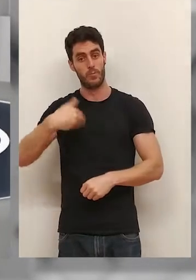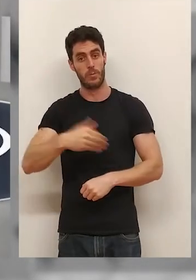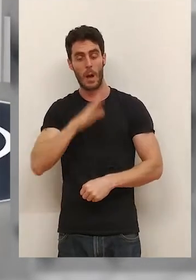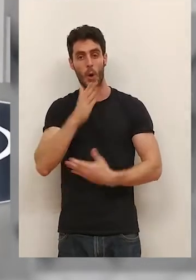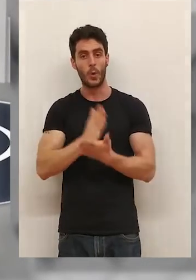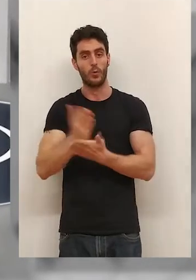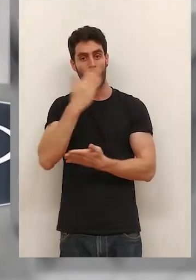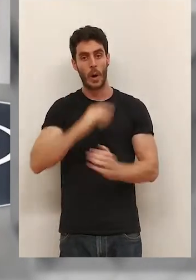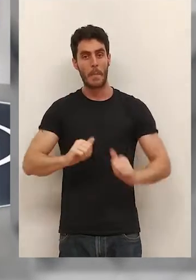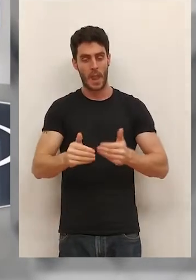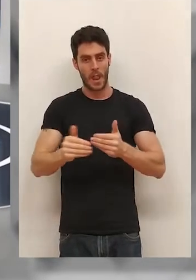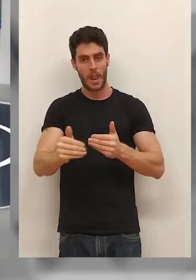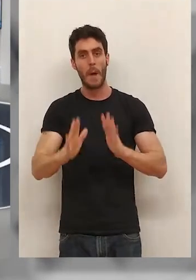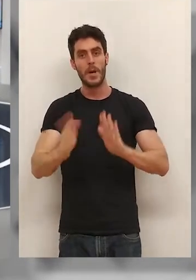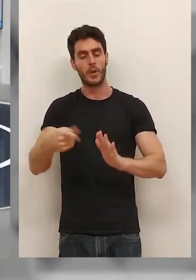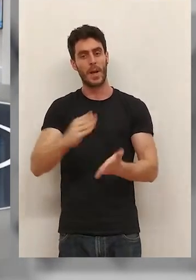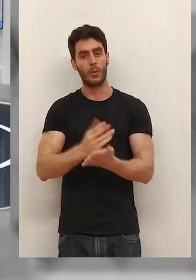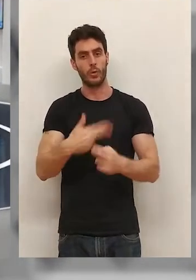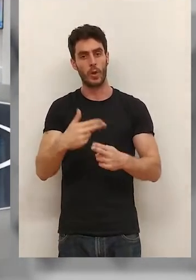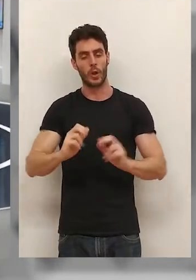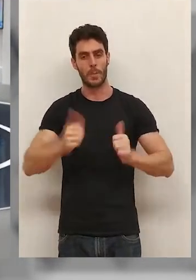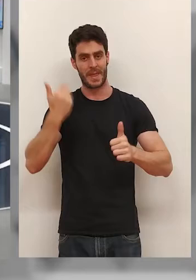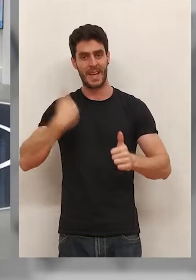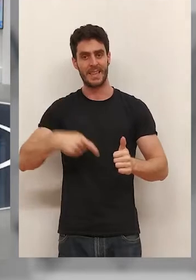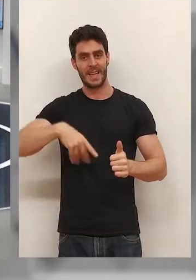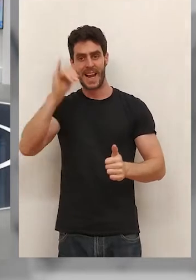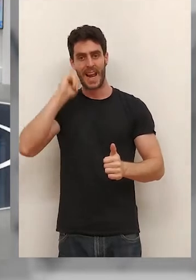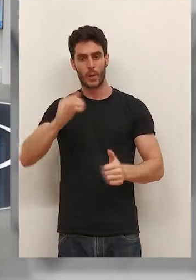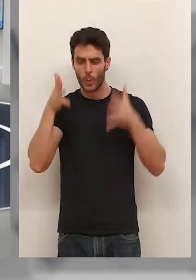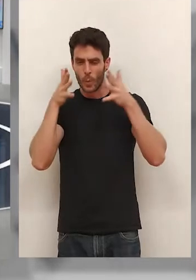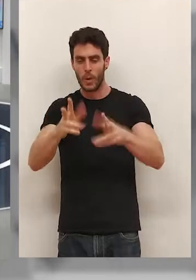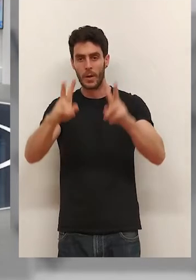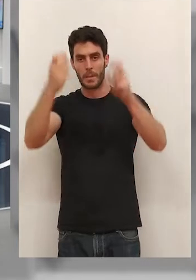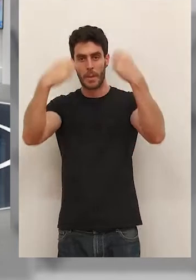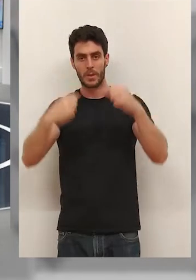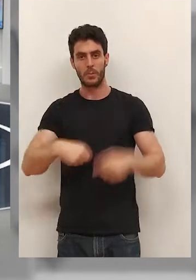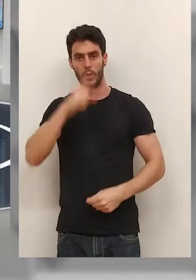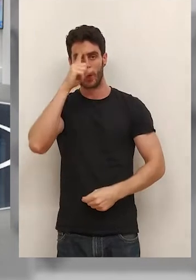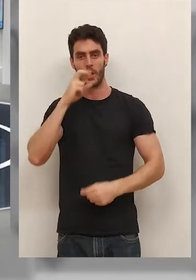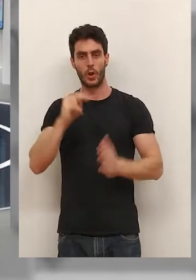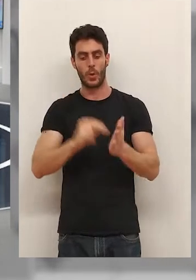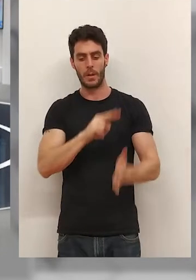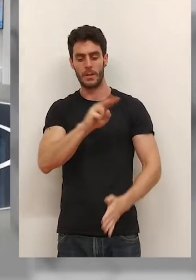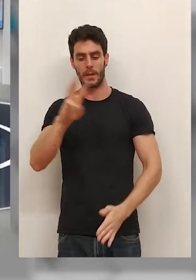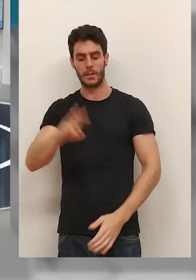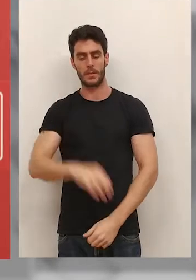curso escolar pero el político ya lo ha hecho y comienza en La Rioja con la vista puesta en los presupuestos para el año 2023.